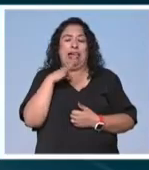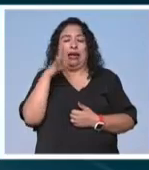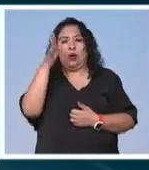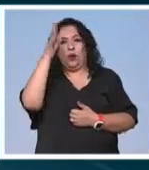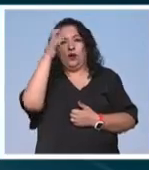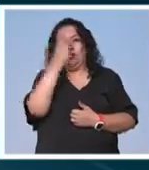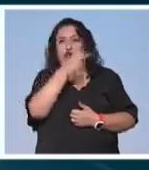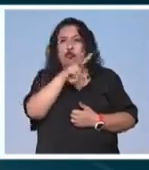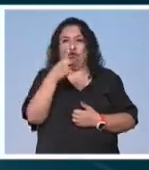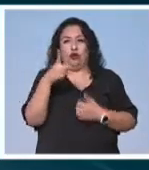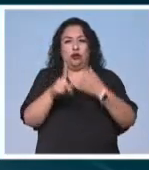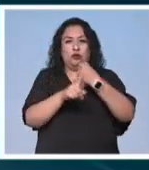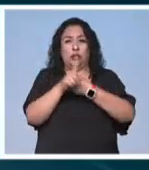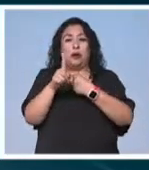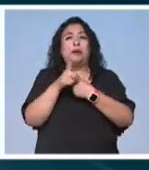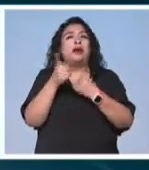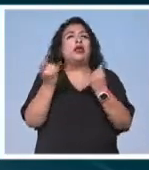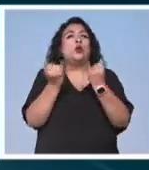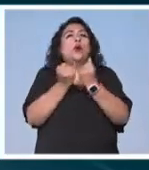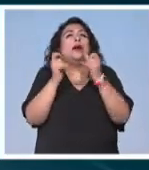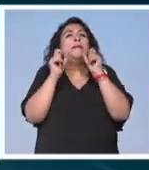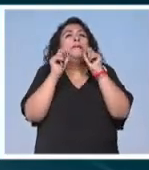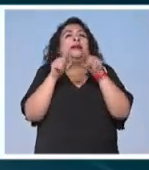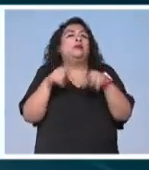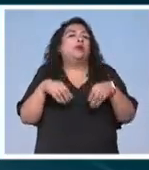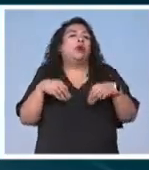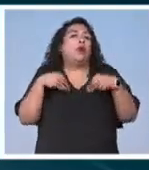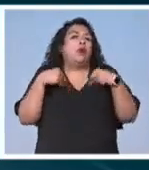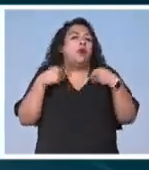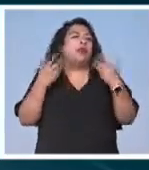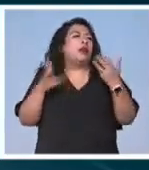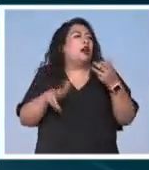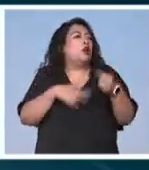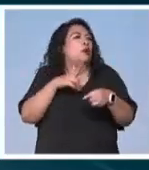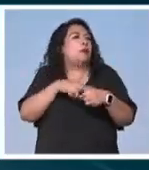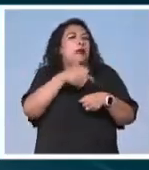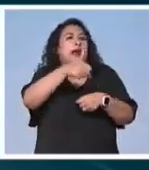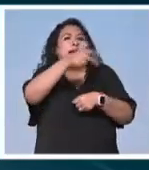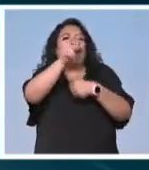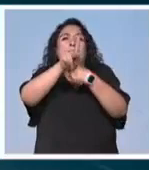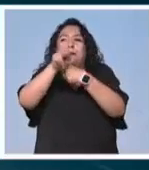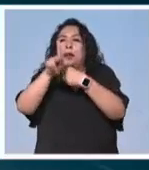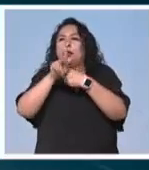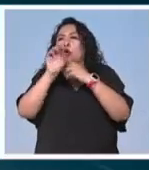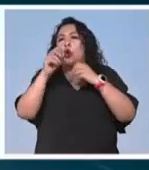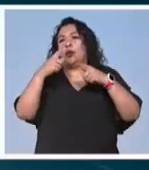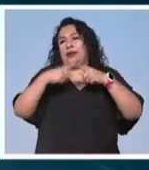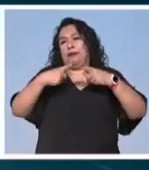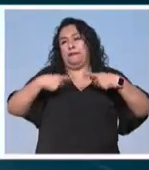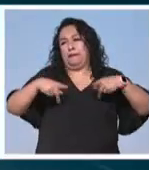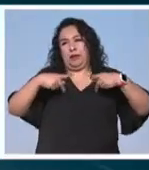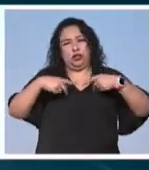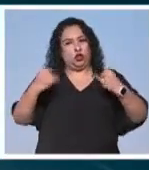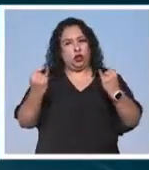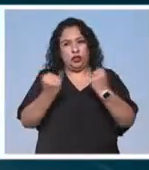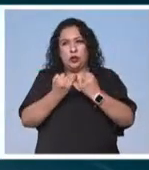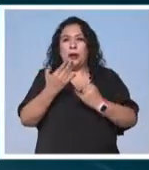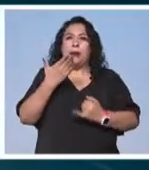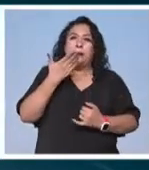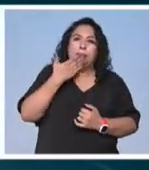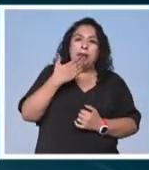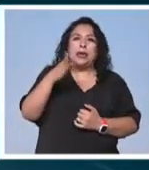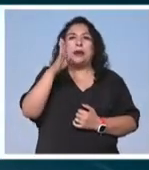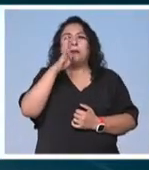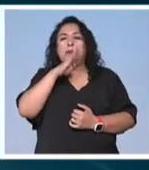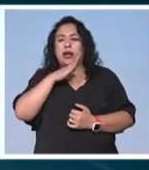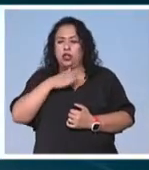las dos situaciones que es lo que nos pasa a todos en la vida corriente en cada país o incluso entre las personas ¿no? el bien y el mal